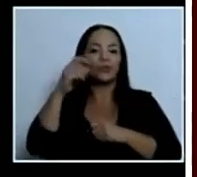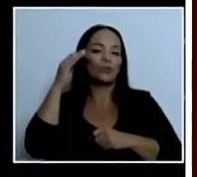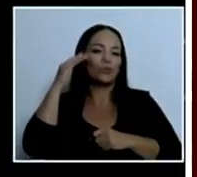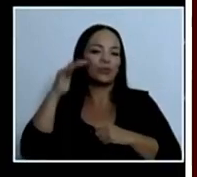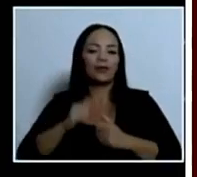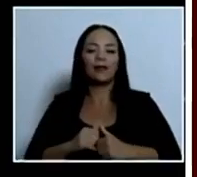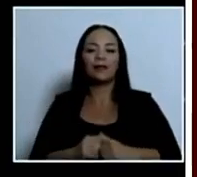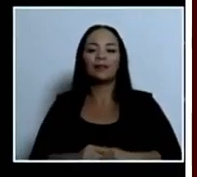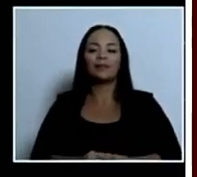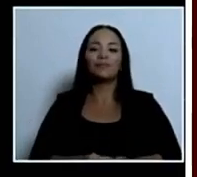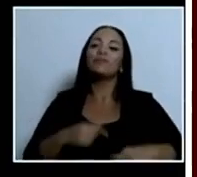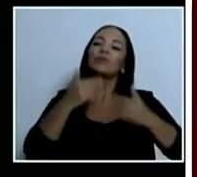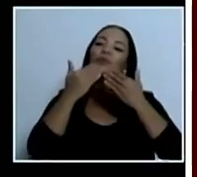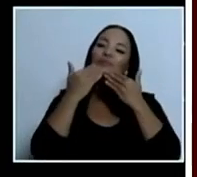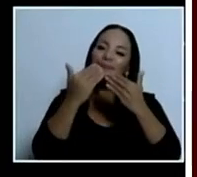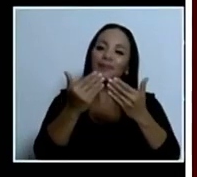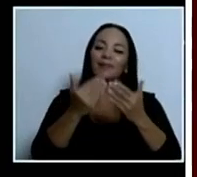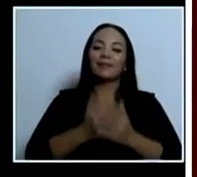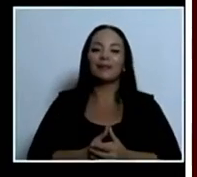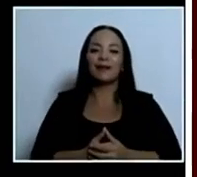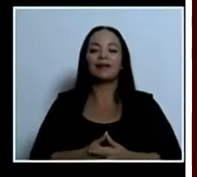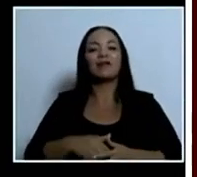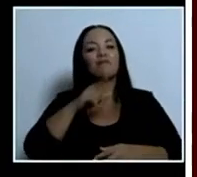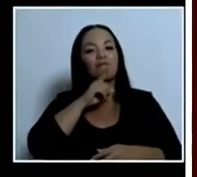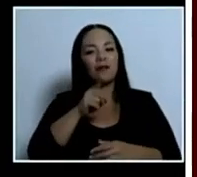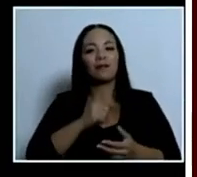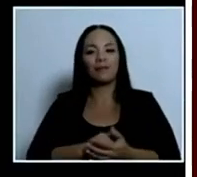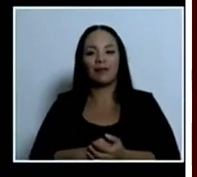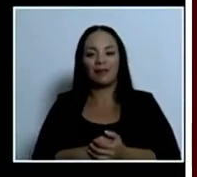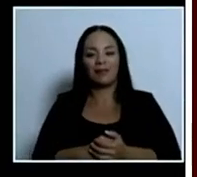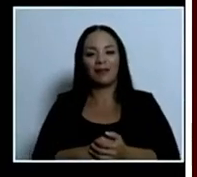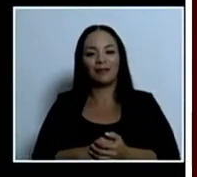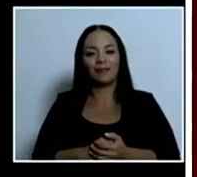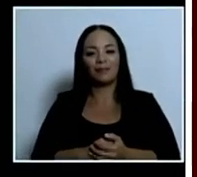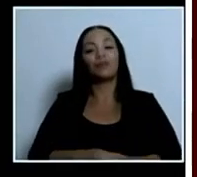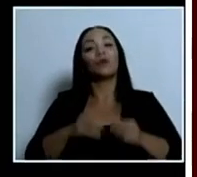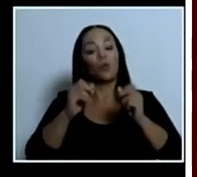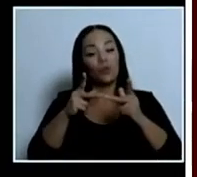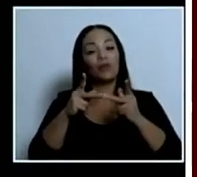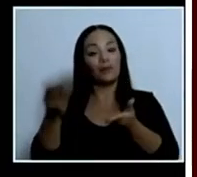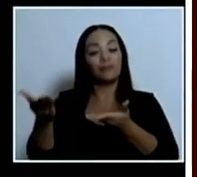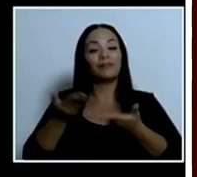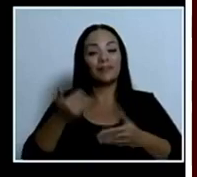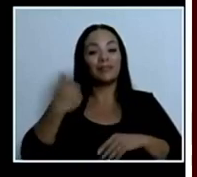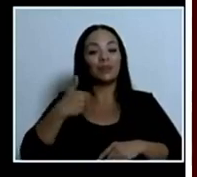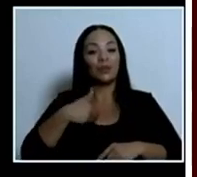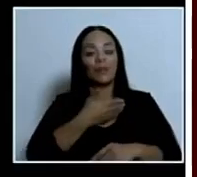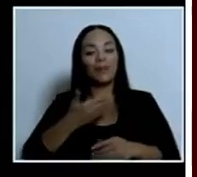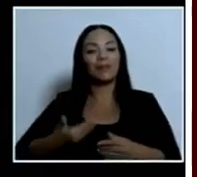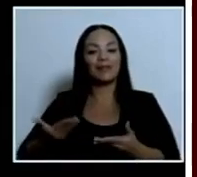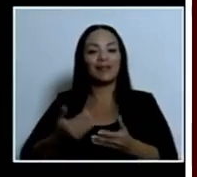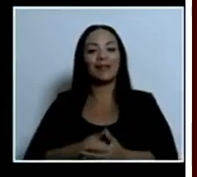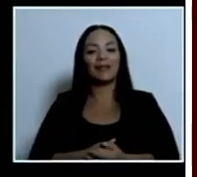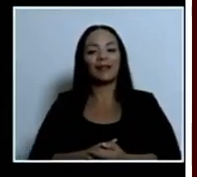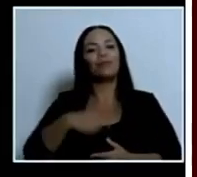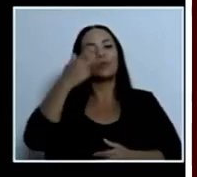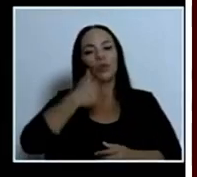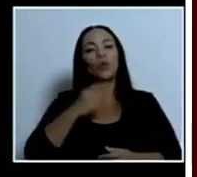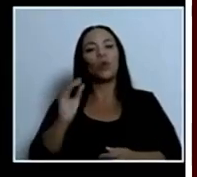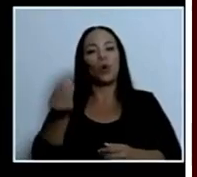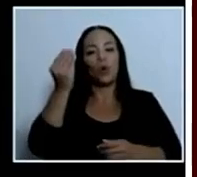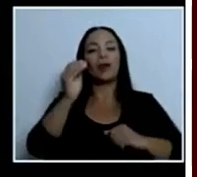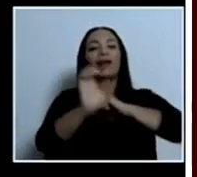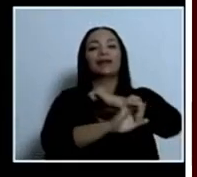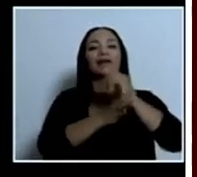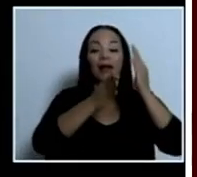Yo doy las gracias realmente por la oportunidad que nos da el señor presidente. Soy un joven extranjero